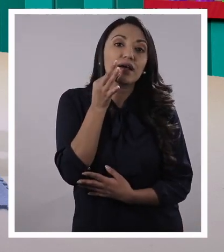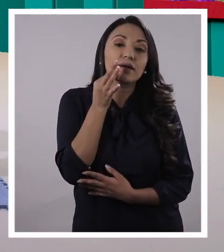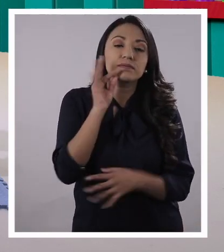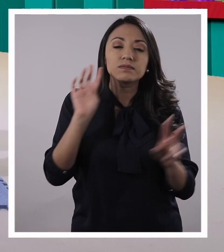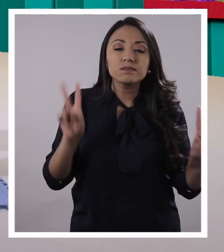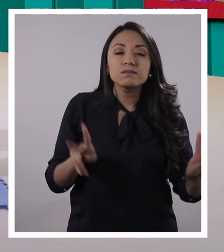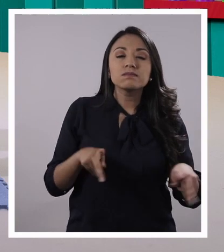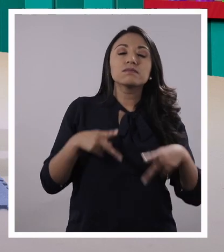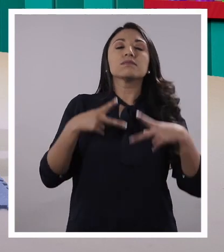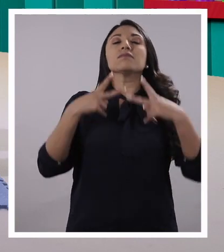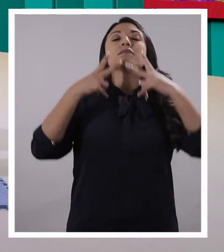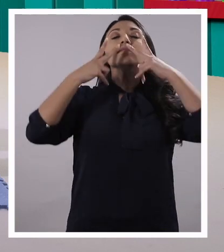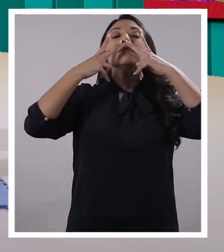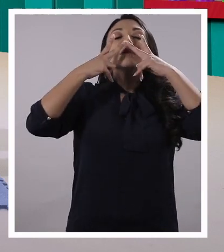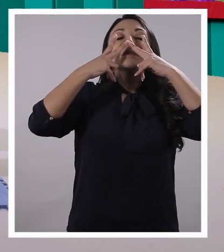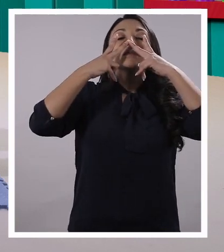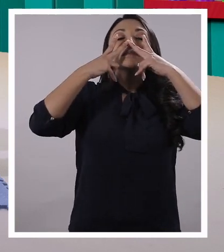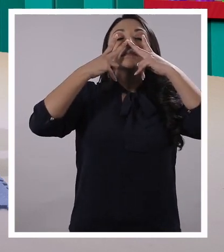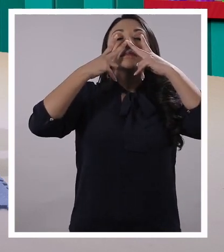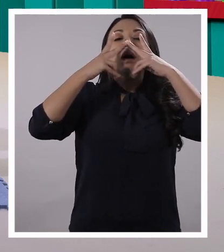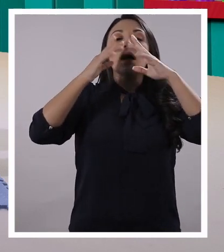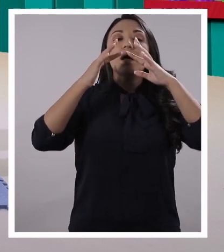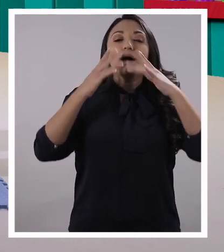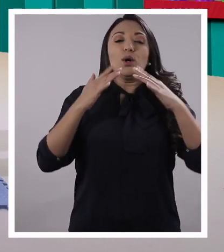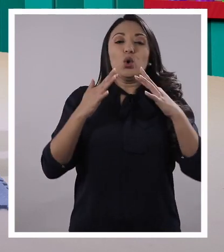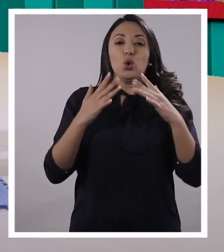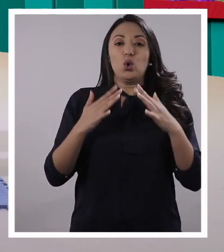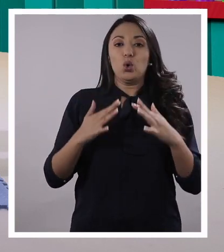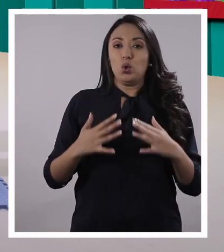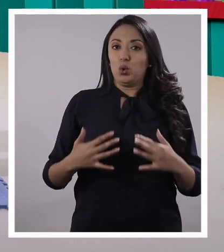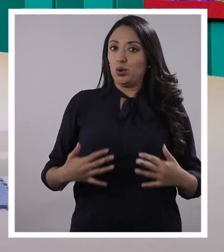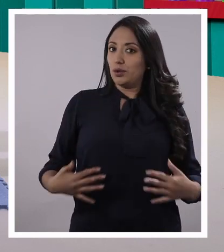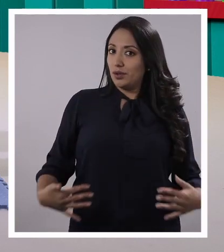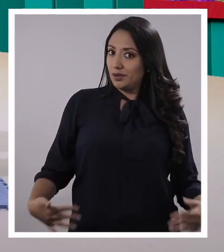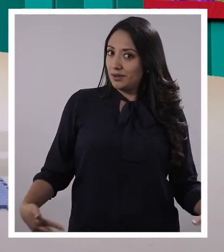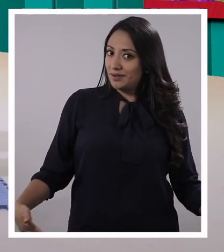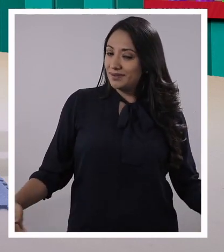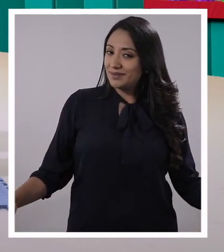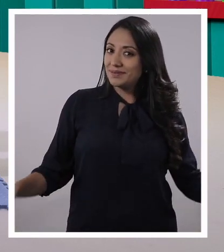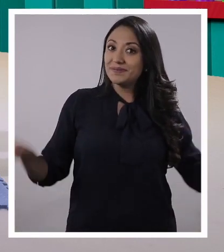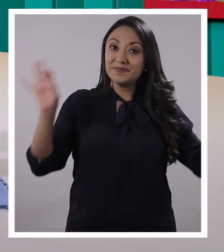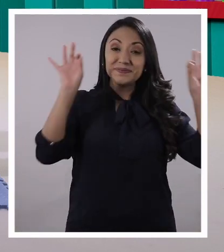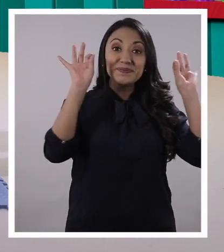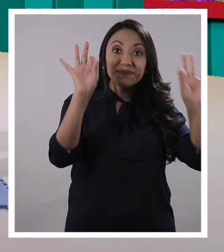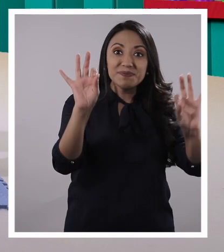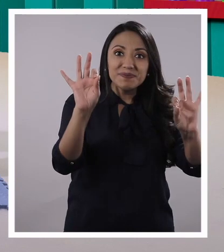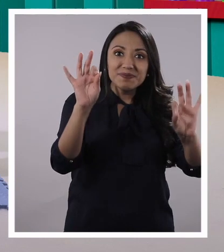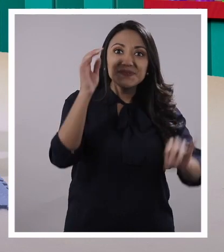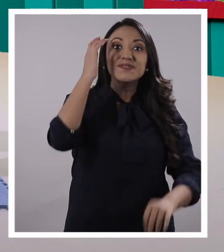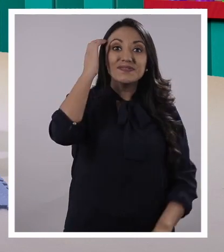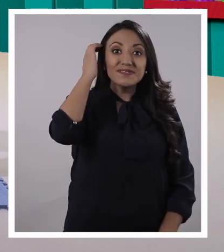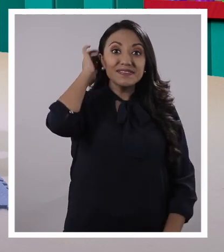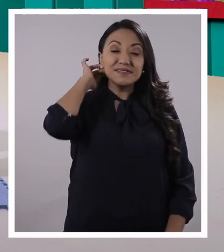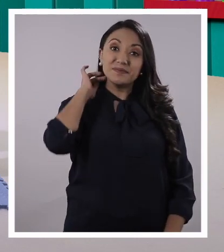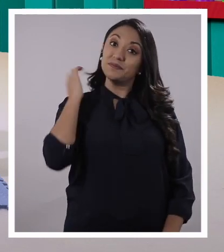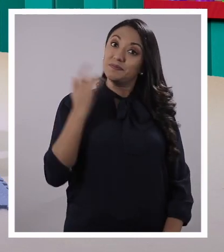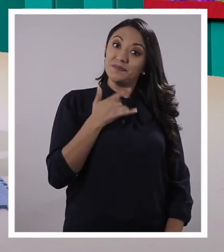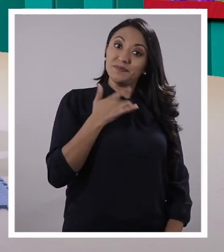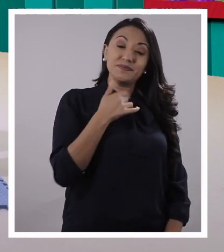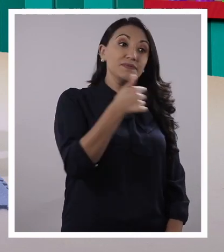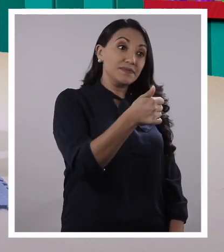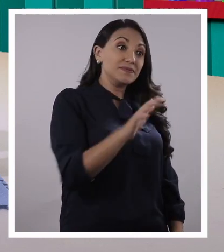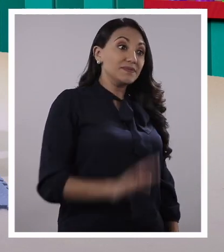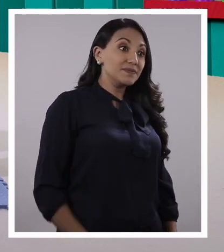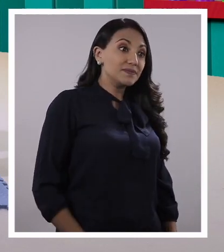a inhalar. Inhale. Exhale. Muy bien. ¿Cómo se sintieron? ¿Cómo te